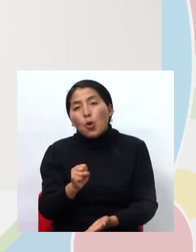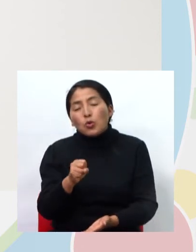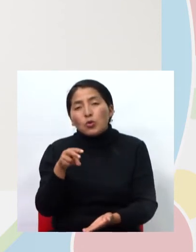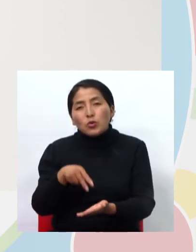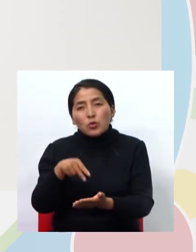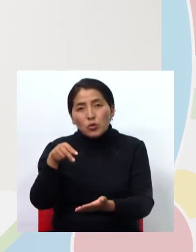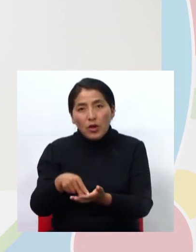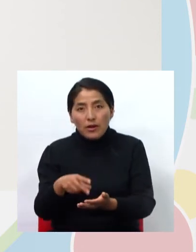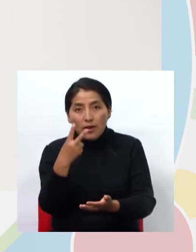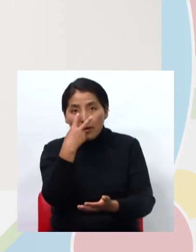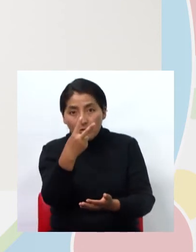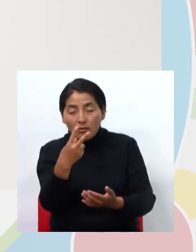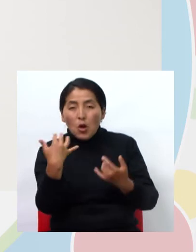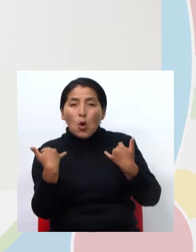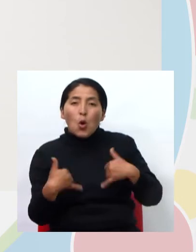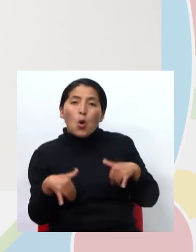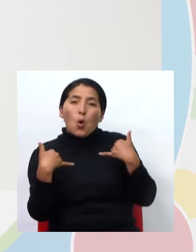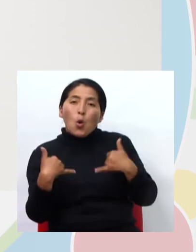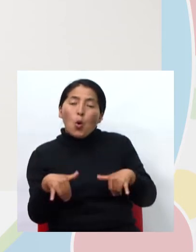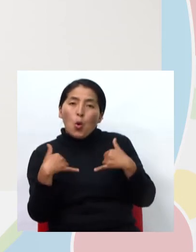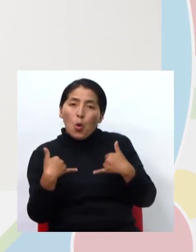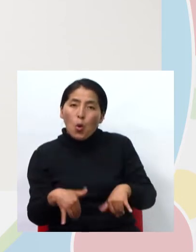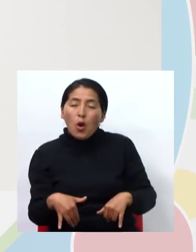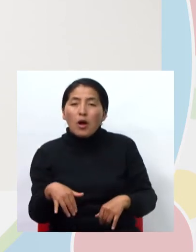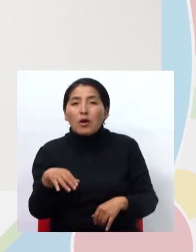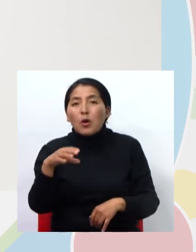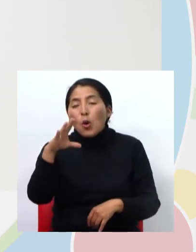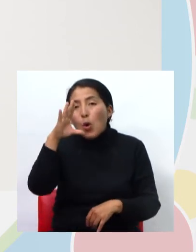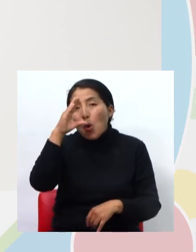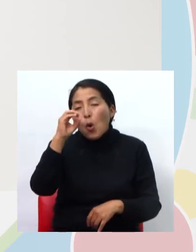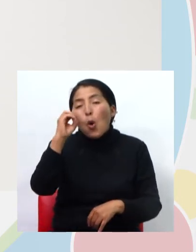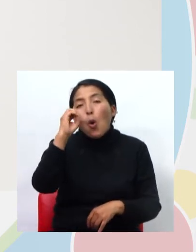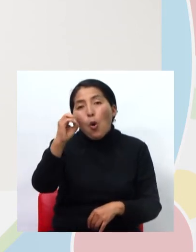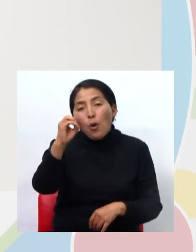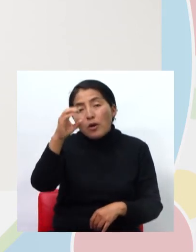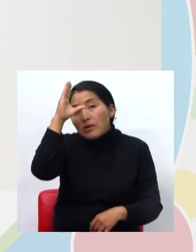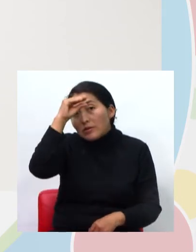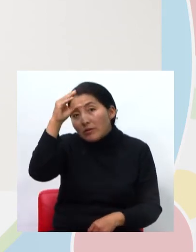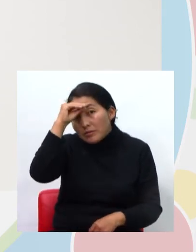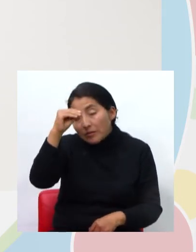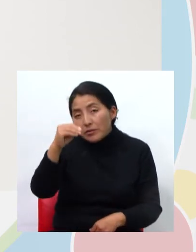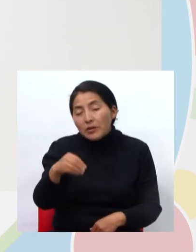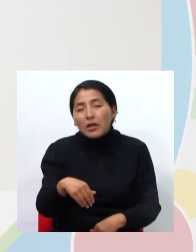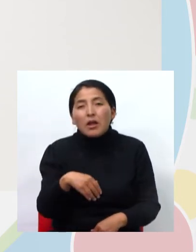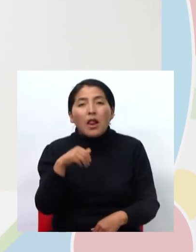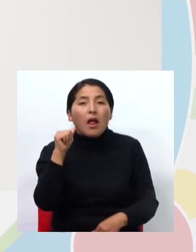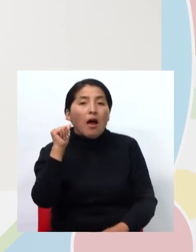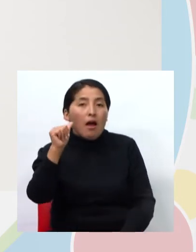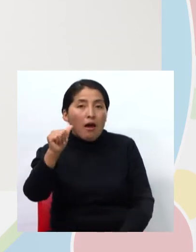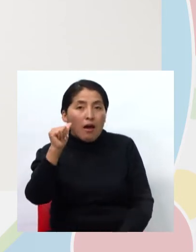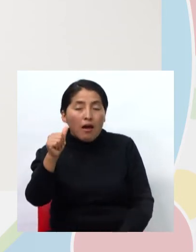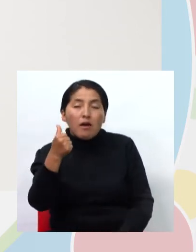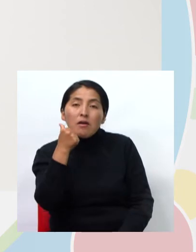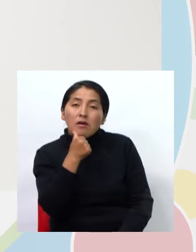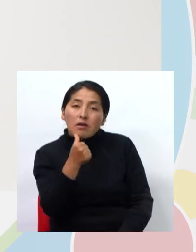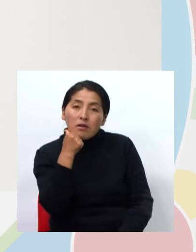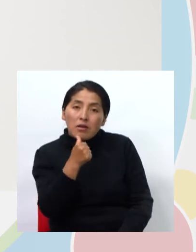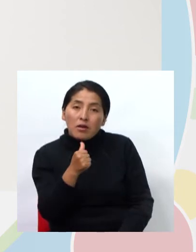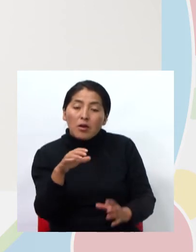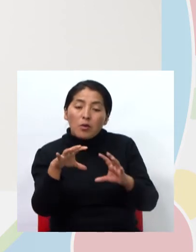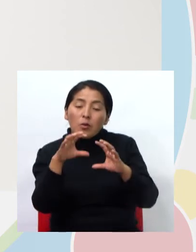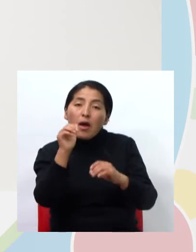sido masculino, la carrera, femenino, las pelotas,